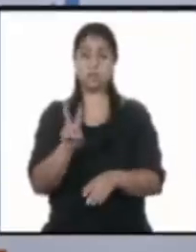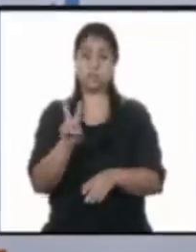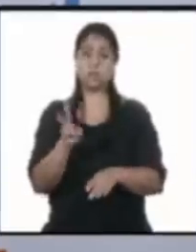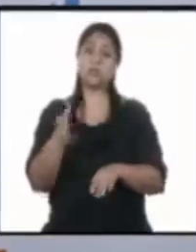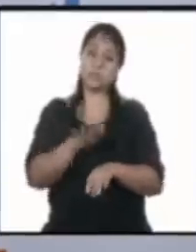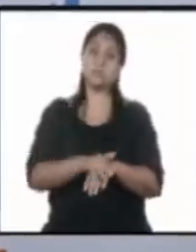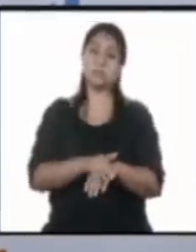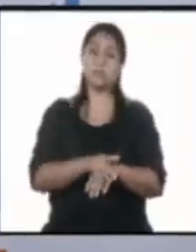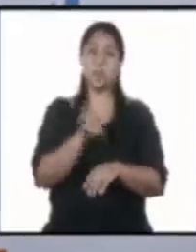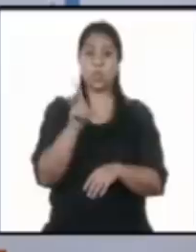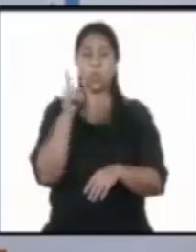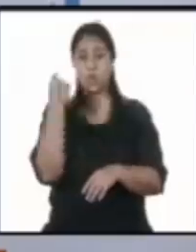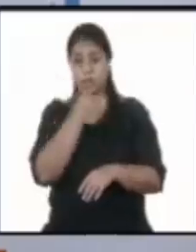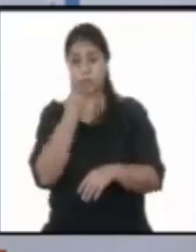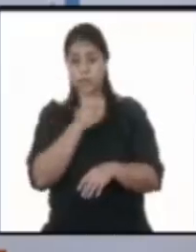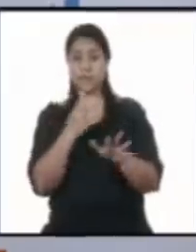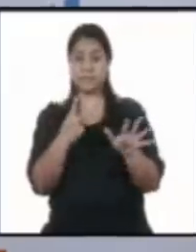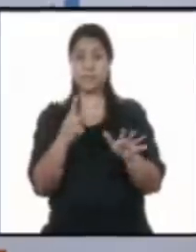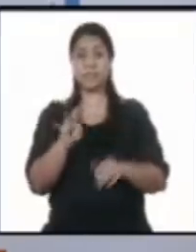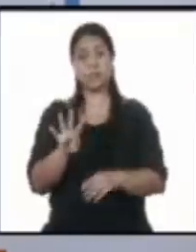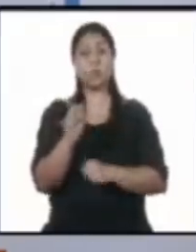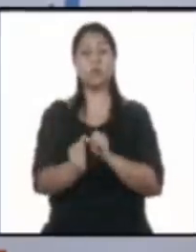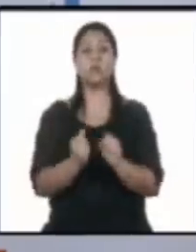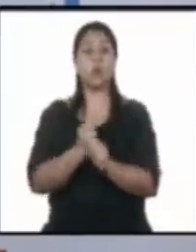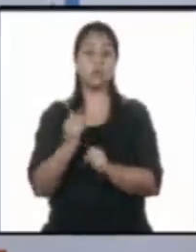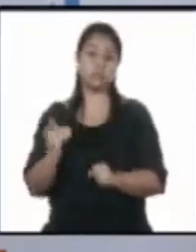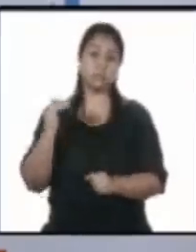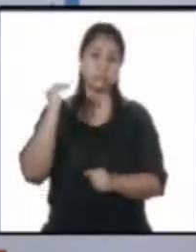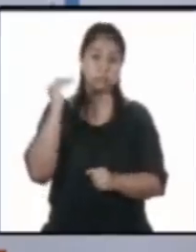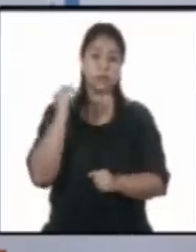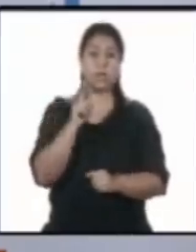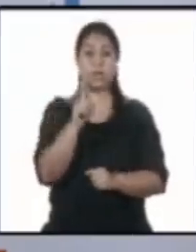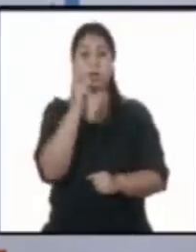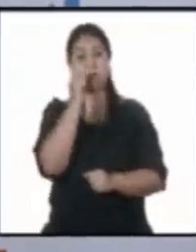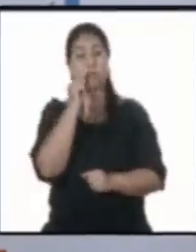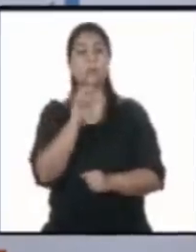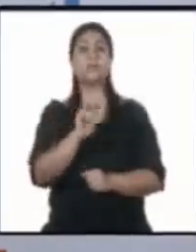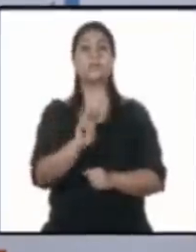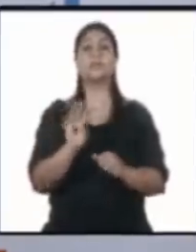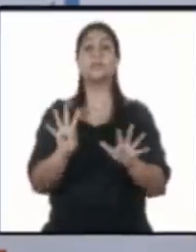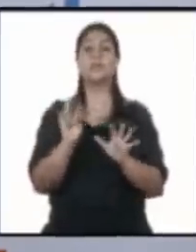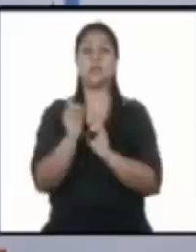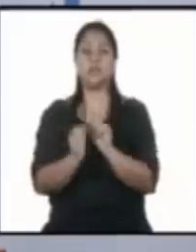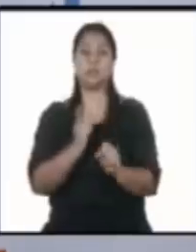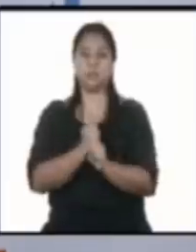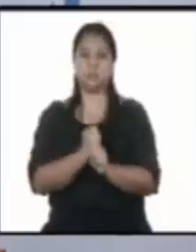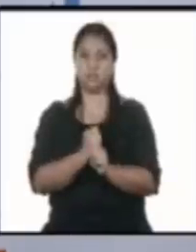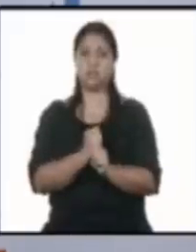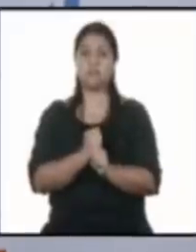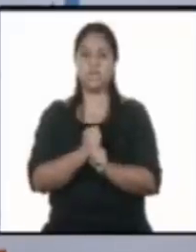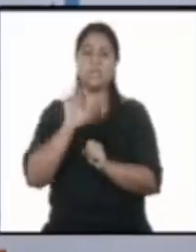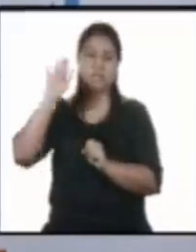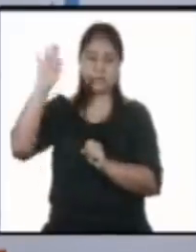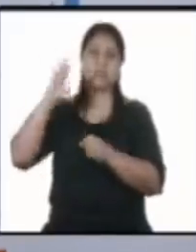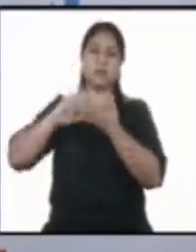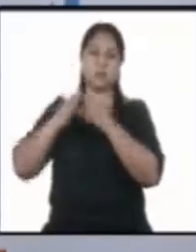una mujer de 74 años de edad y un hombre de 39 años. El caso comunitario,